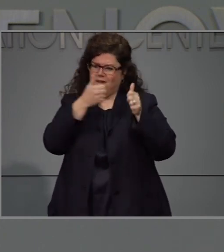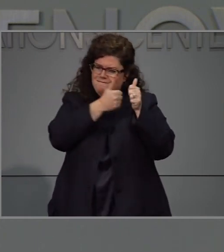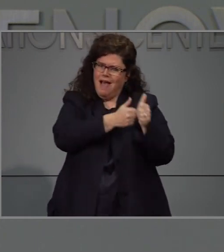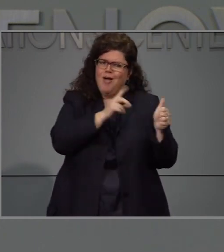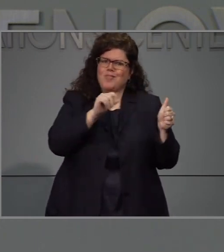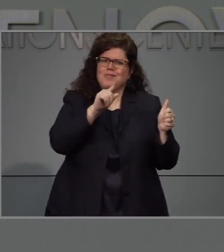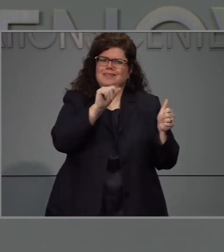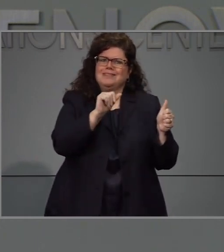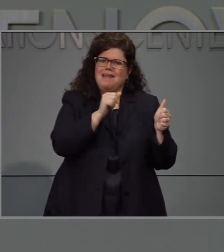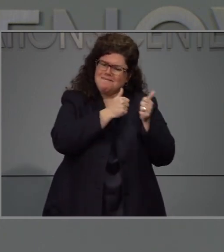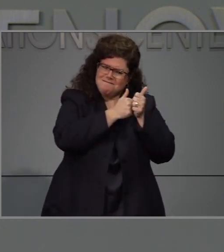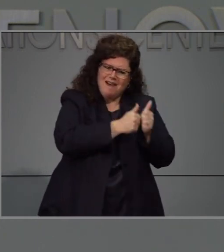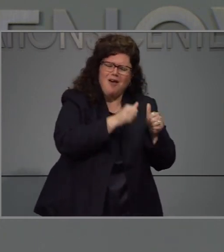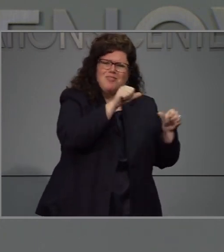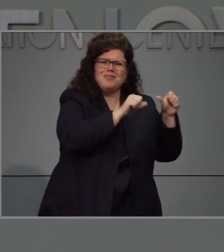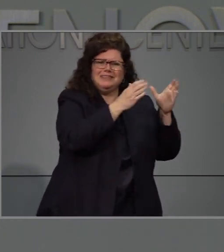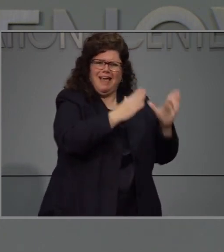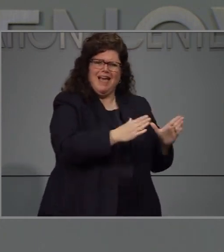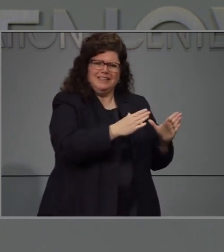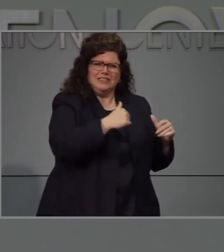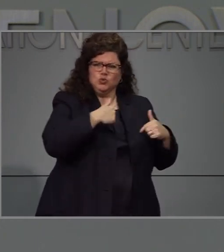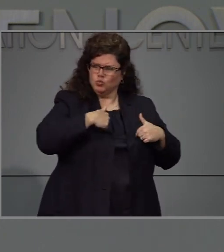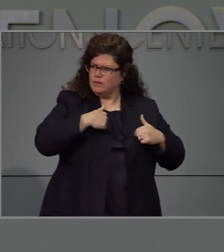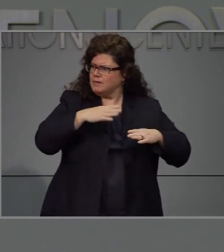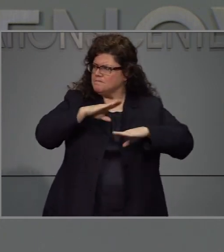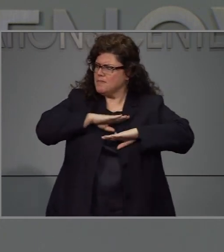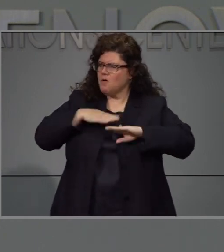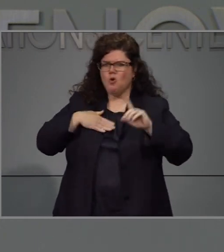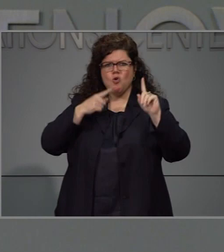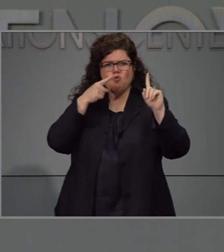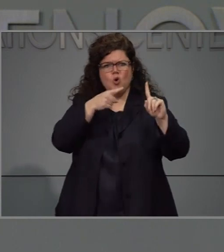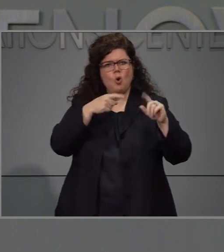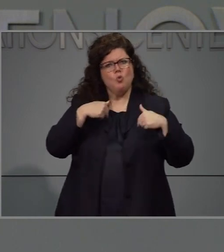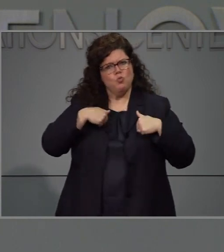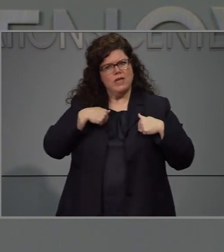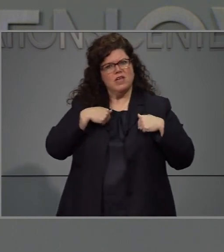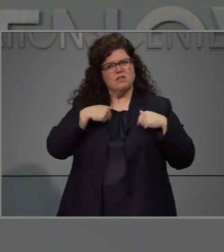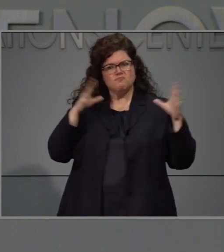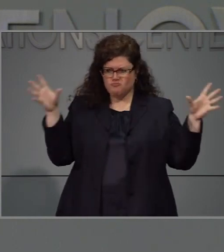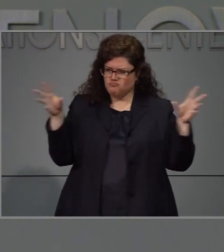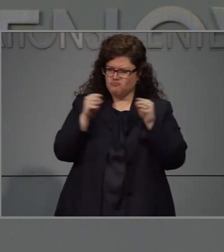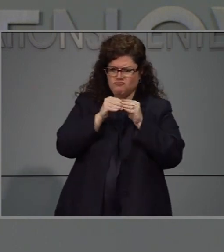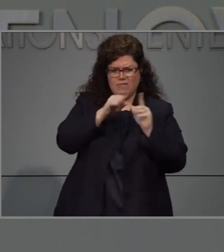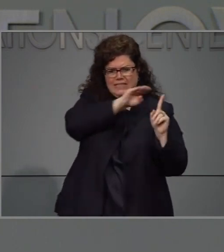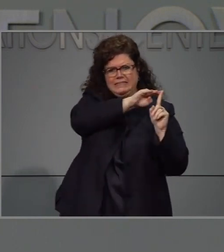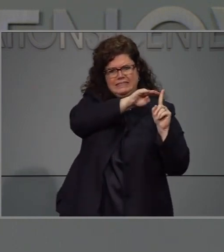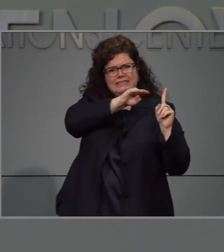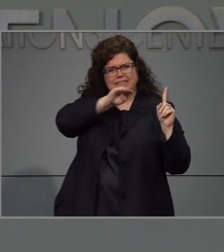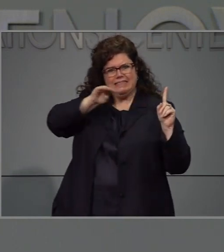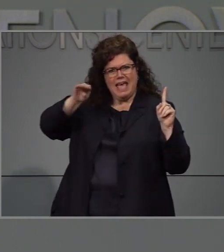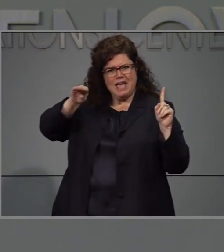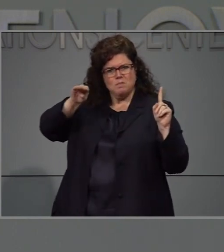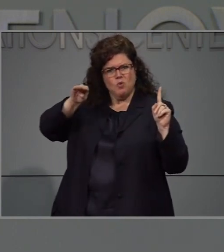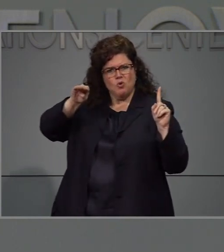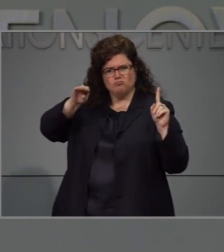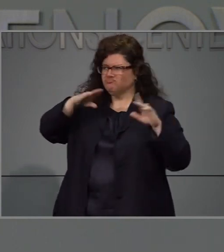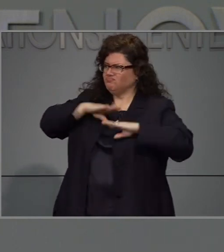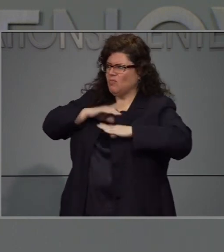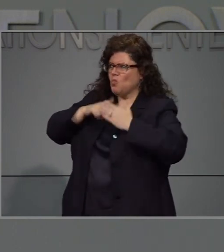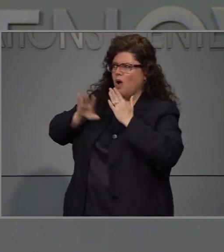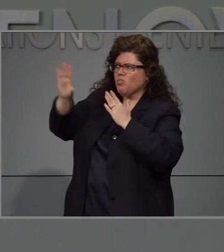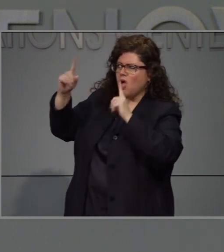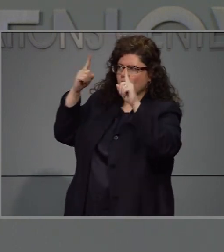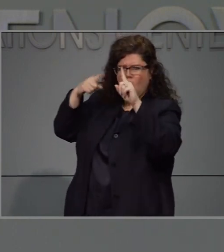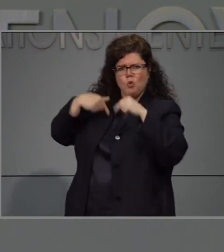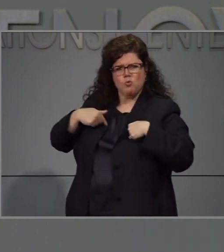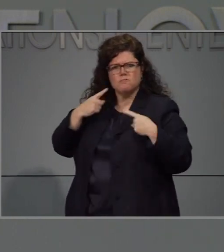esto es debido a la información científica y los datos. Estamos cumpliendo con nuestras métricas. Por lo tanto, estamos cumpliendo con esas guías de la